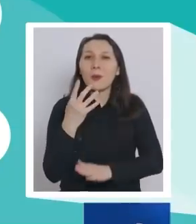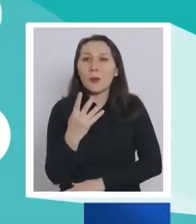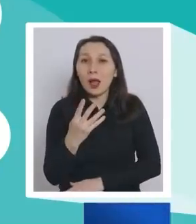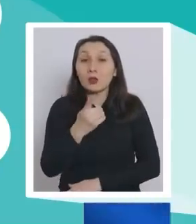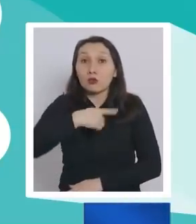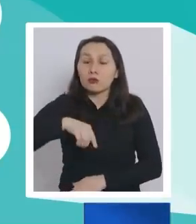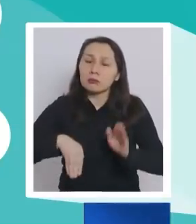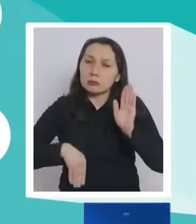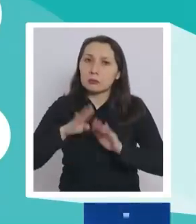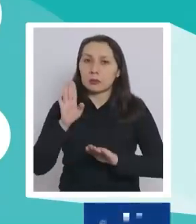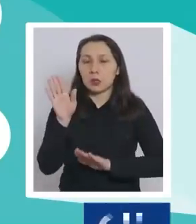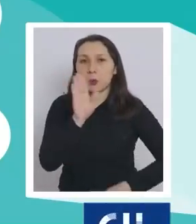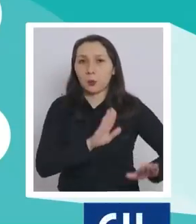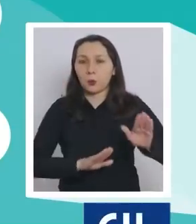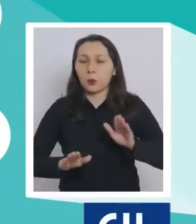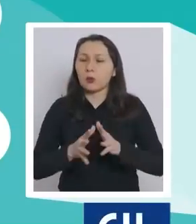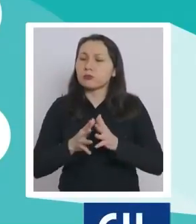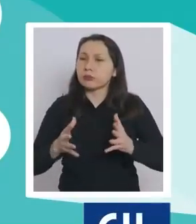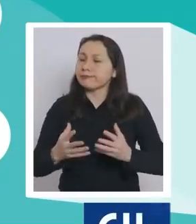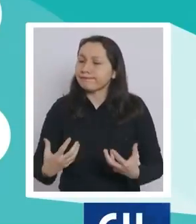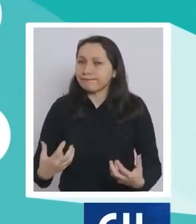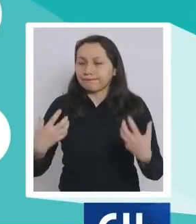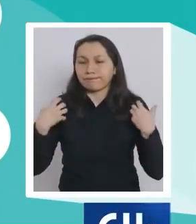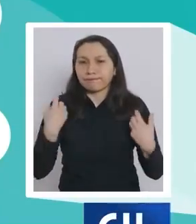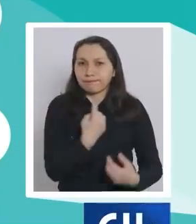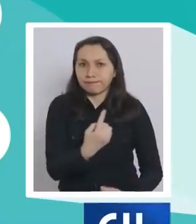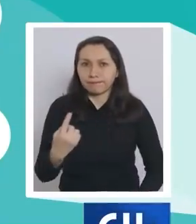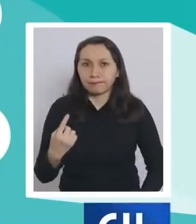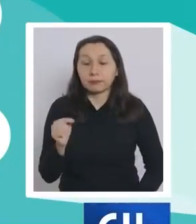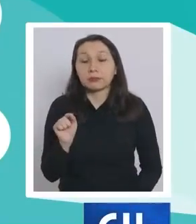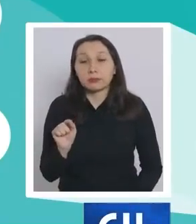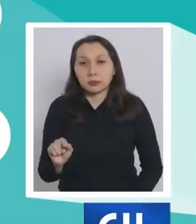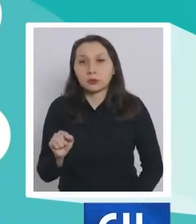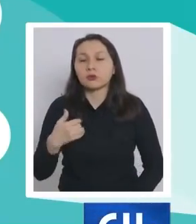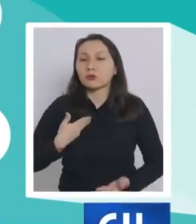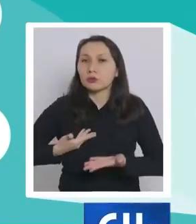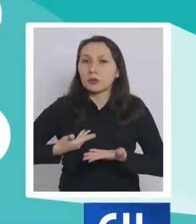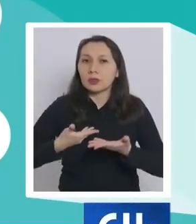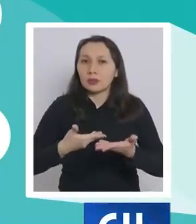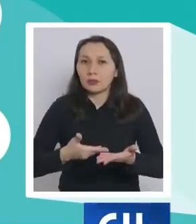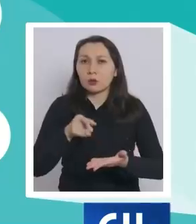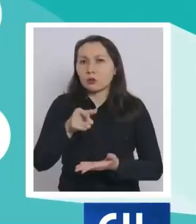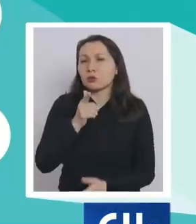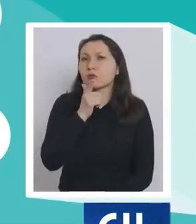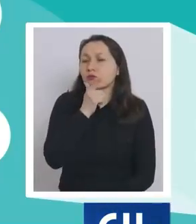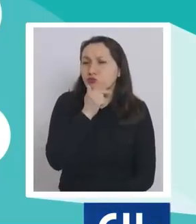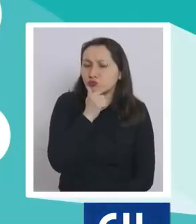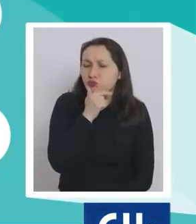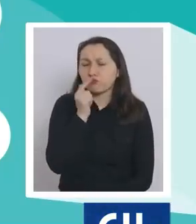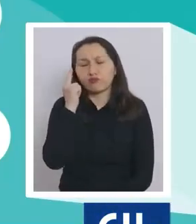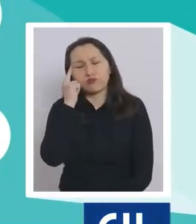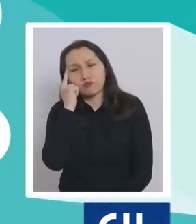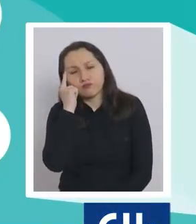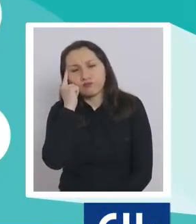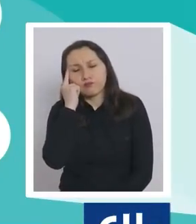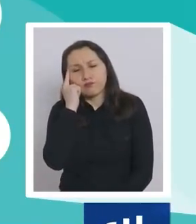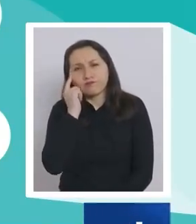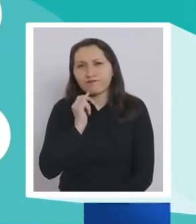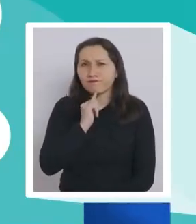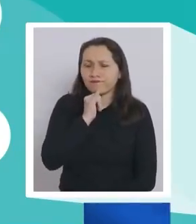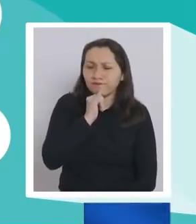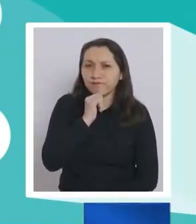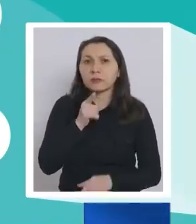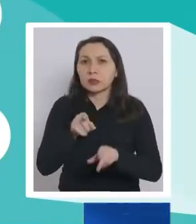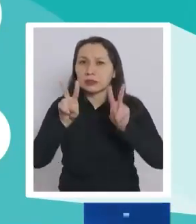debemos cuidarnos y ser muy responsables. Es por eso que los invito a que si tienen alguna duda que está